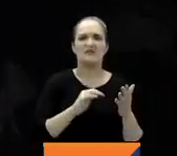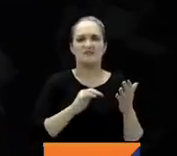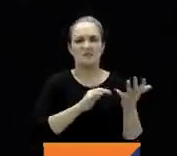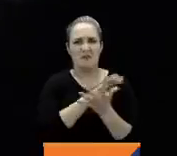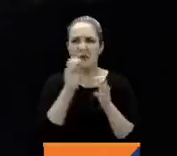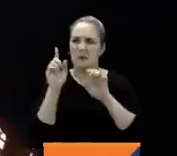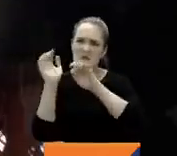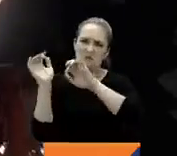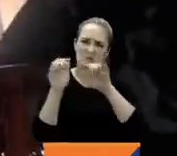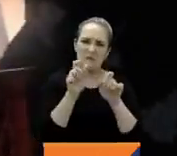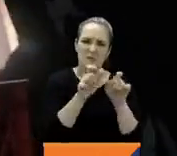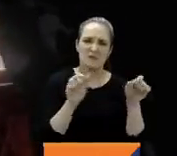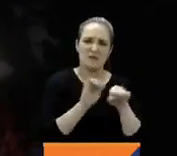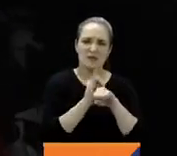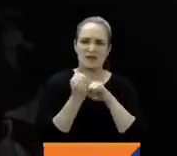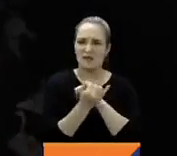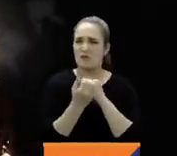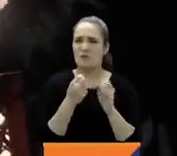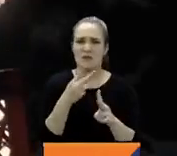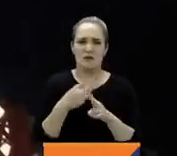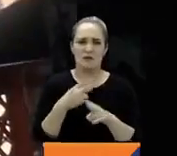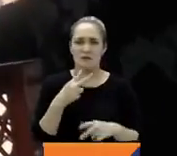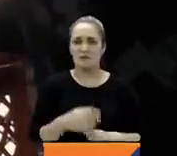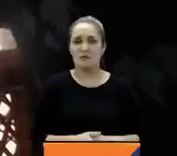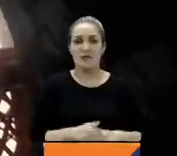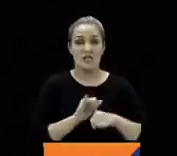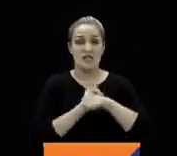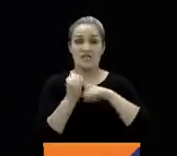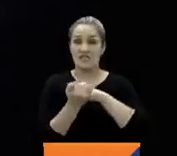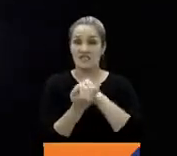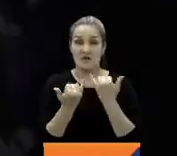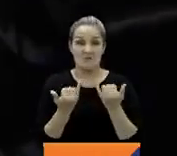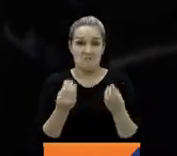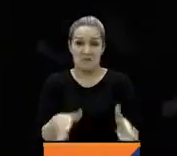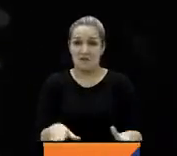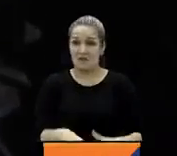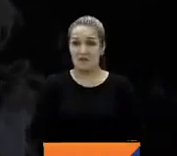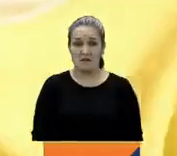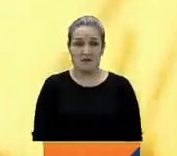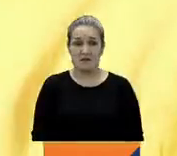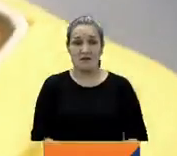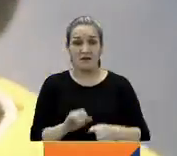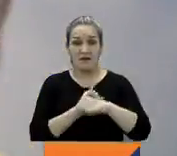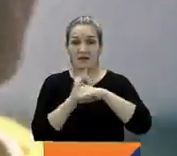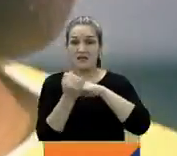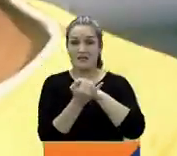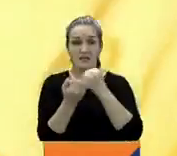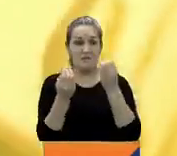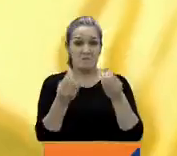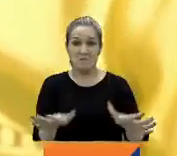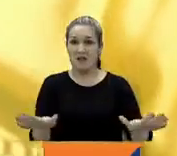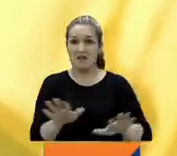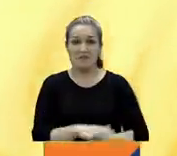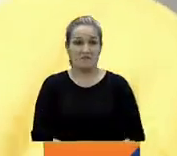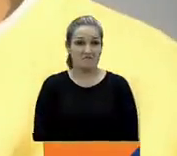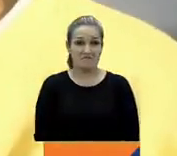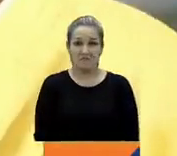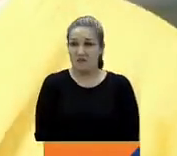de personas que están en la isla. Ya la isla se perdió, la isla se perdió, ya,